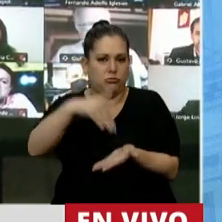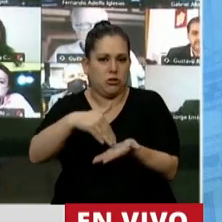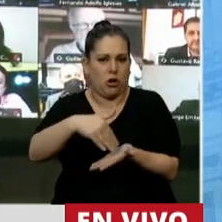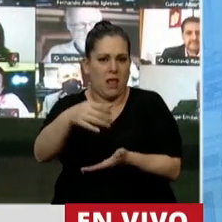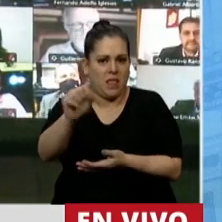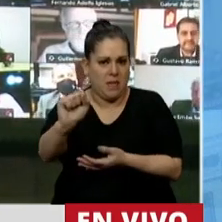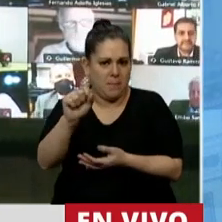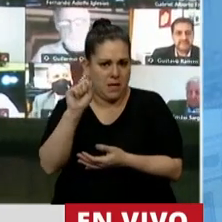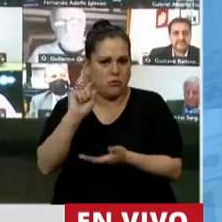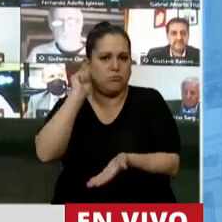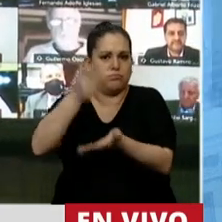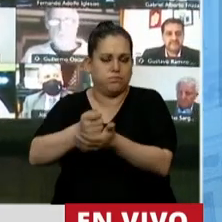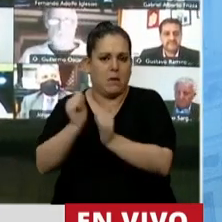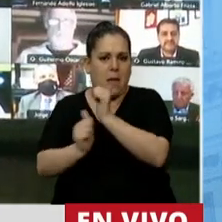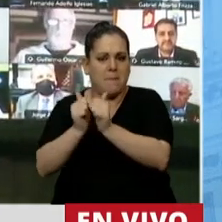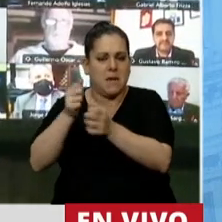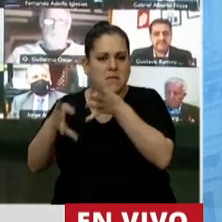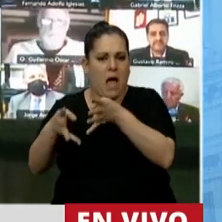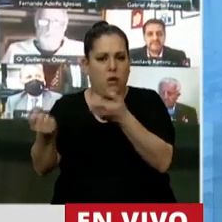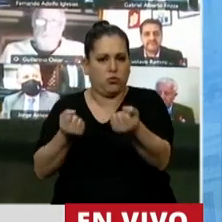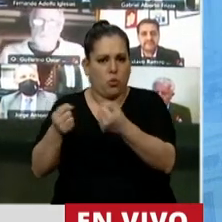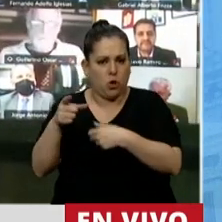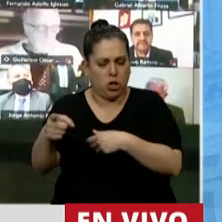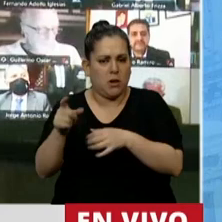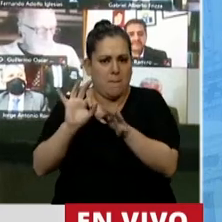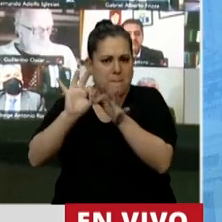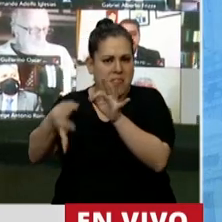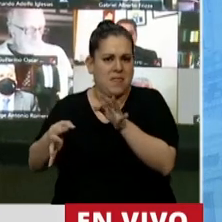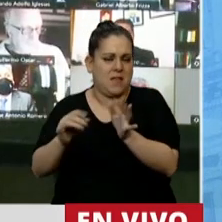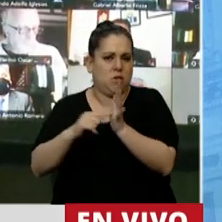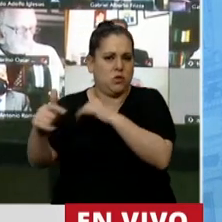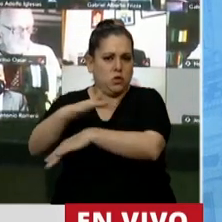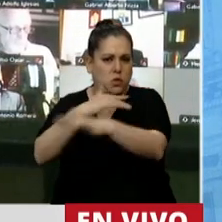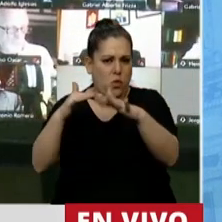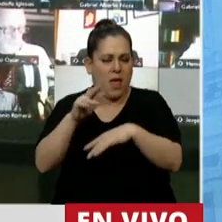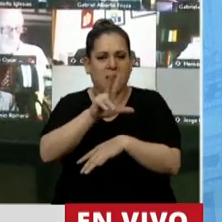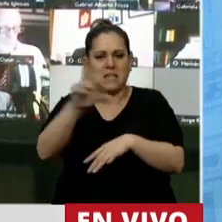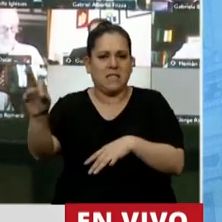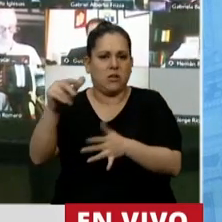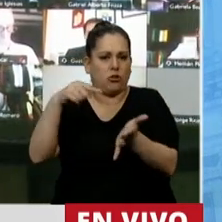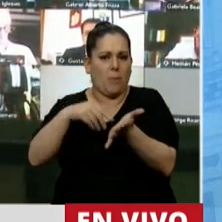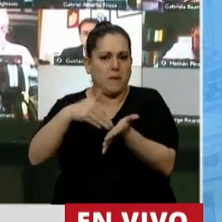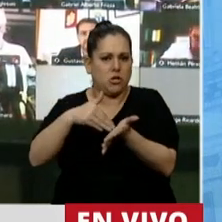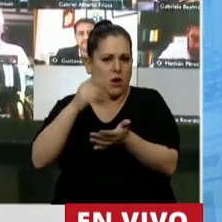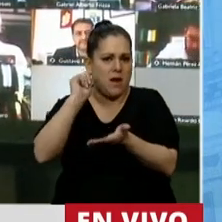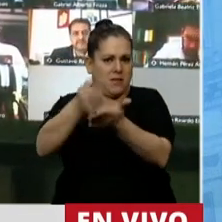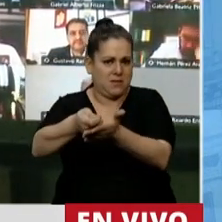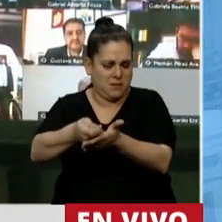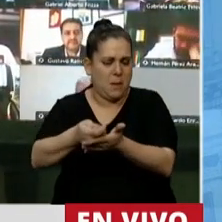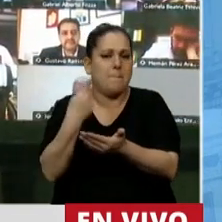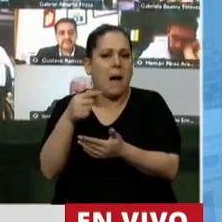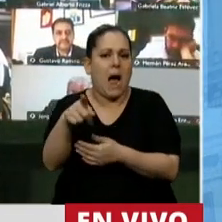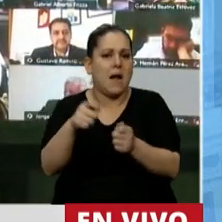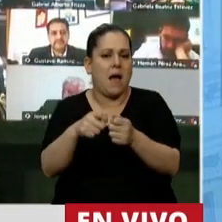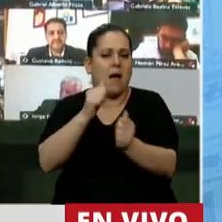Asociación de Fabricantes de Automotores, una empresa cercana a mi ciudad, Liliana, 300 millones de pesos, Presidente, para la